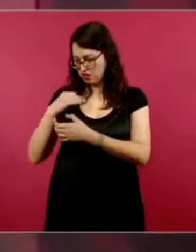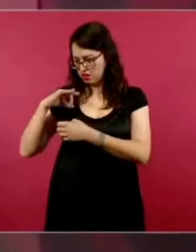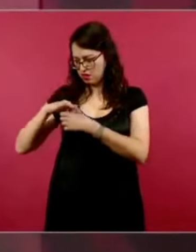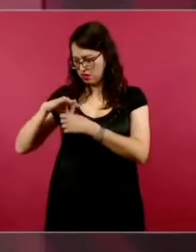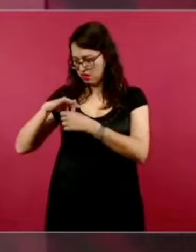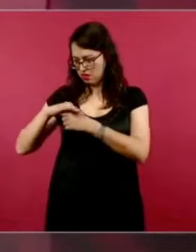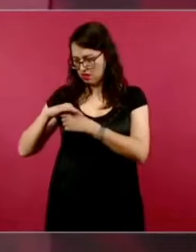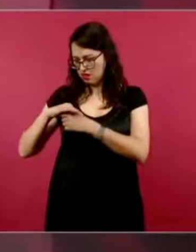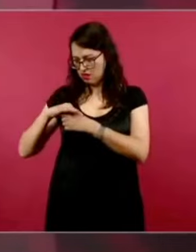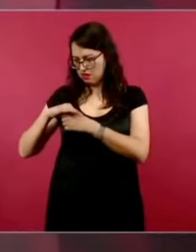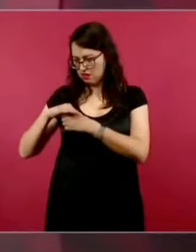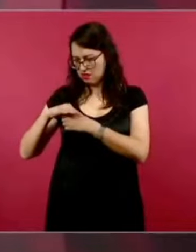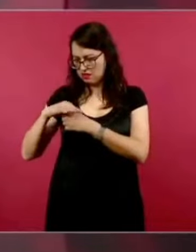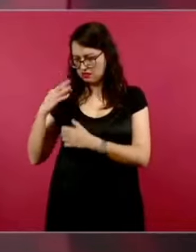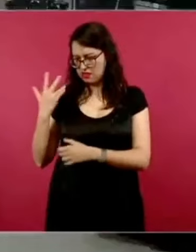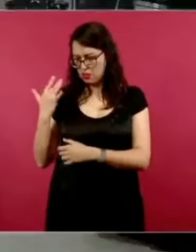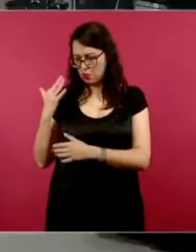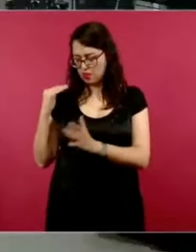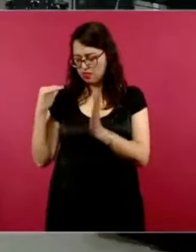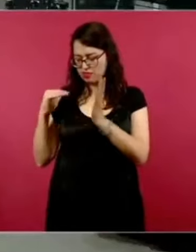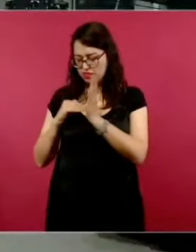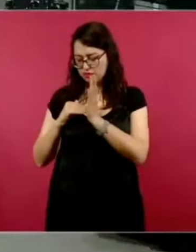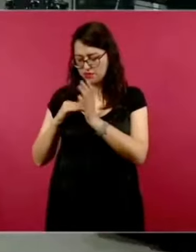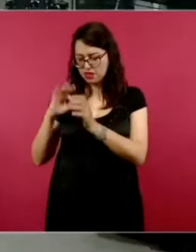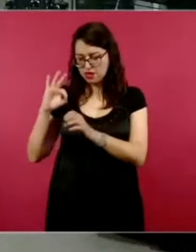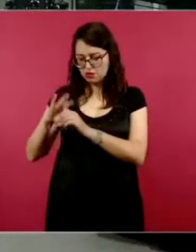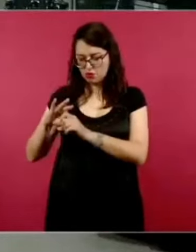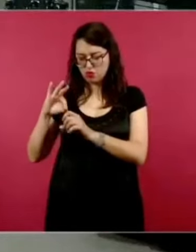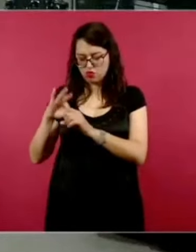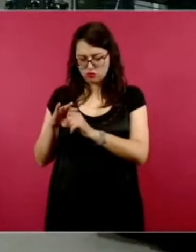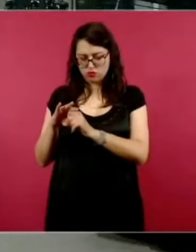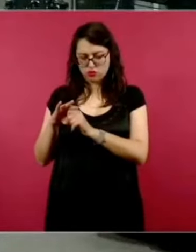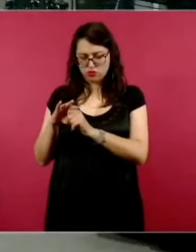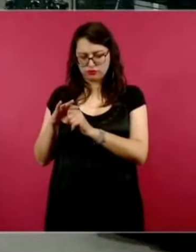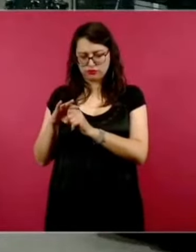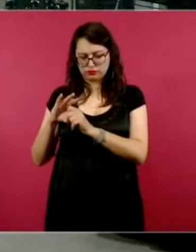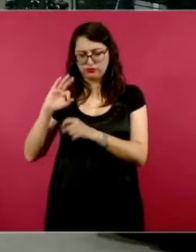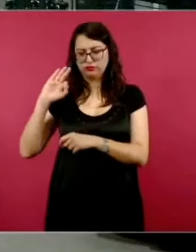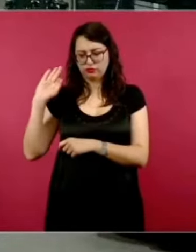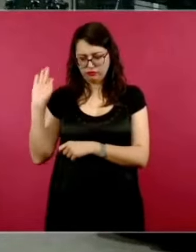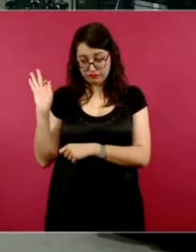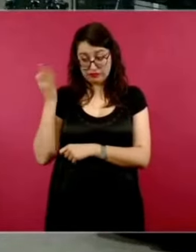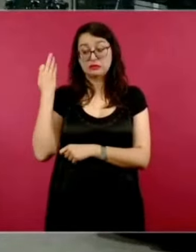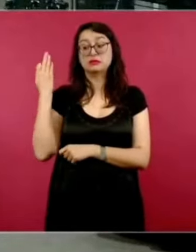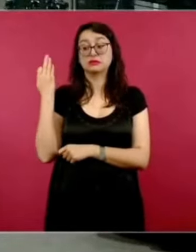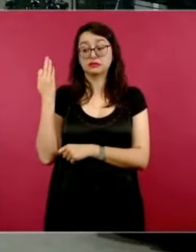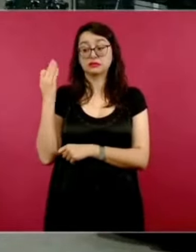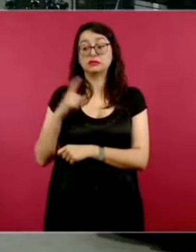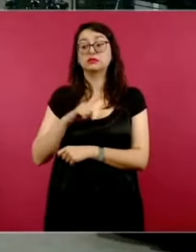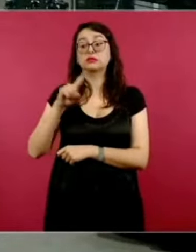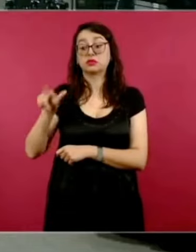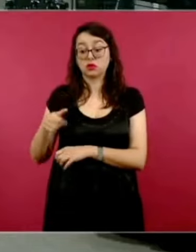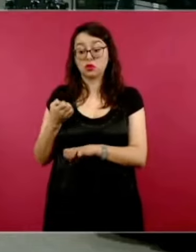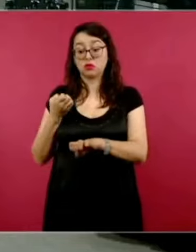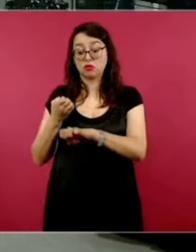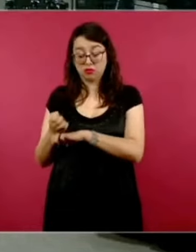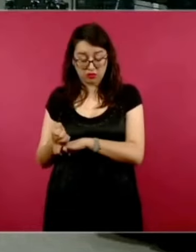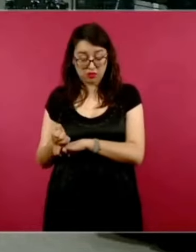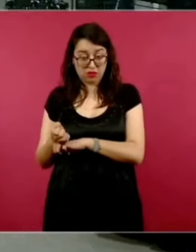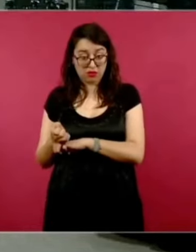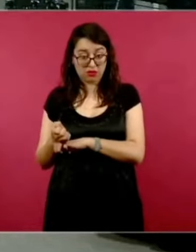No, en la federal. luego venía la local y era como para decir